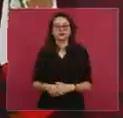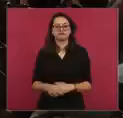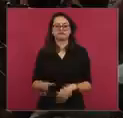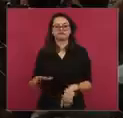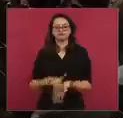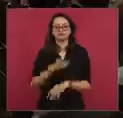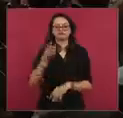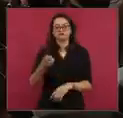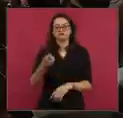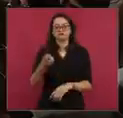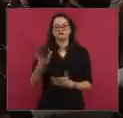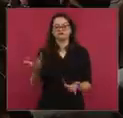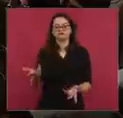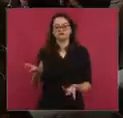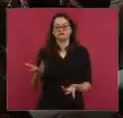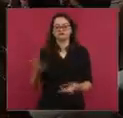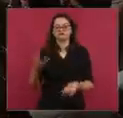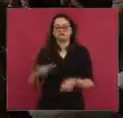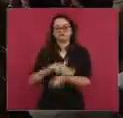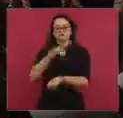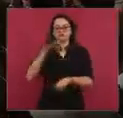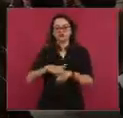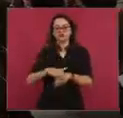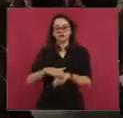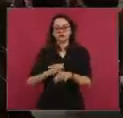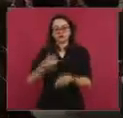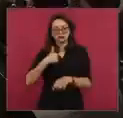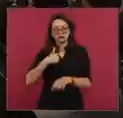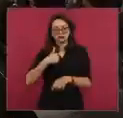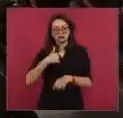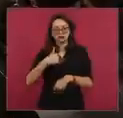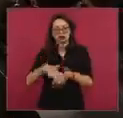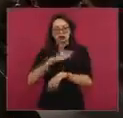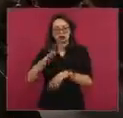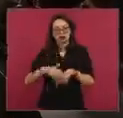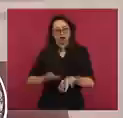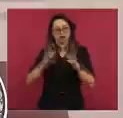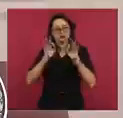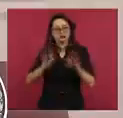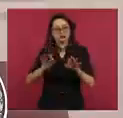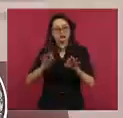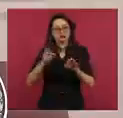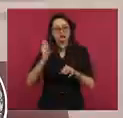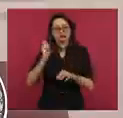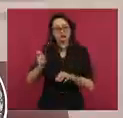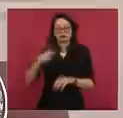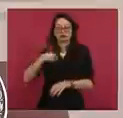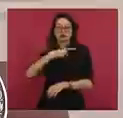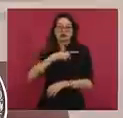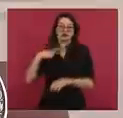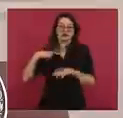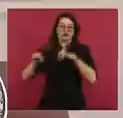es bueno, pero al mismo tiempo es más responsabilidad, más trabajo,